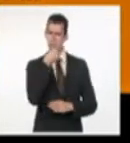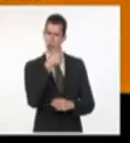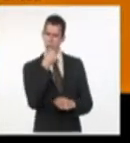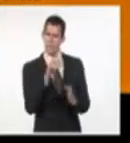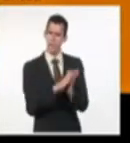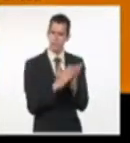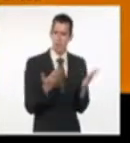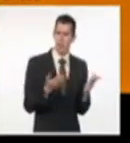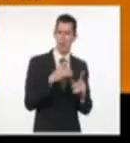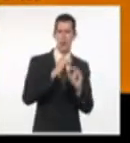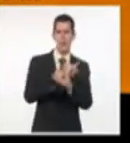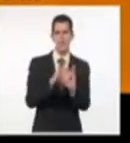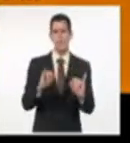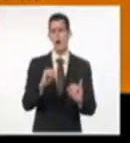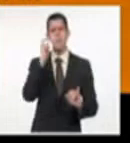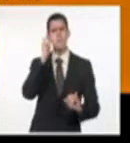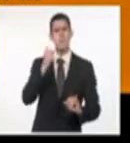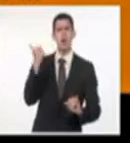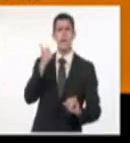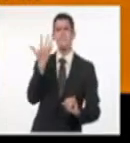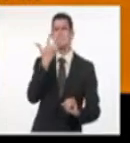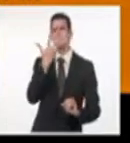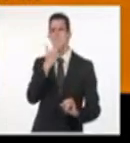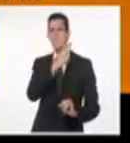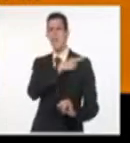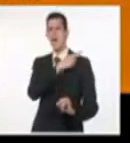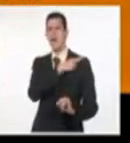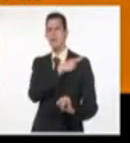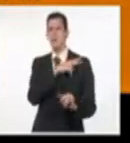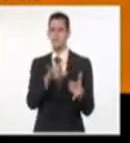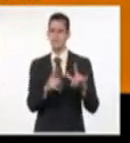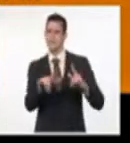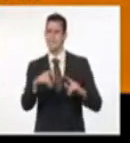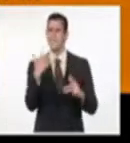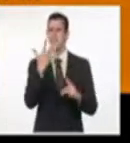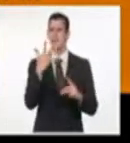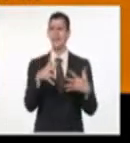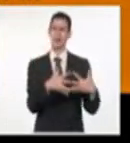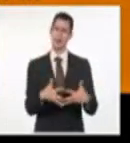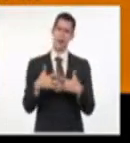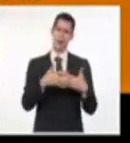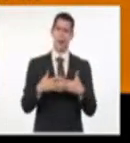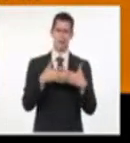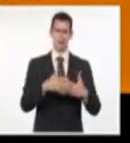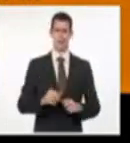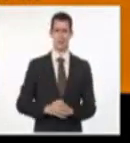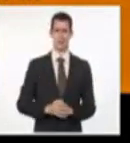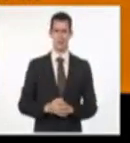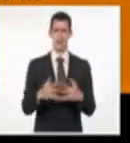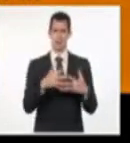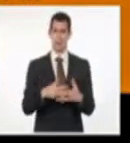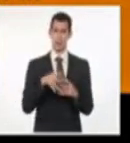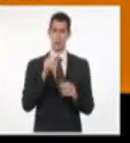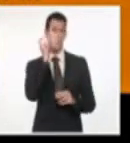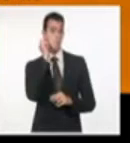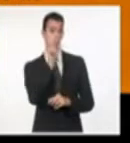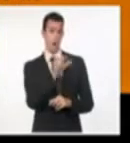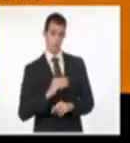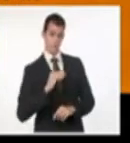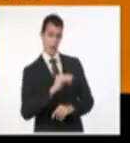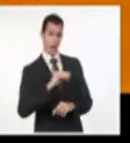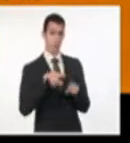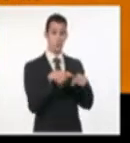como agente de los servicios especiales norteamericanos. ¿Por qué? Por la activa participación en la organización y realización de numerosos